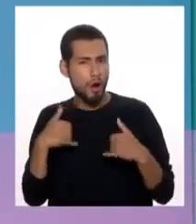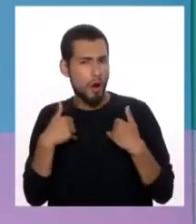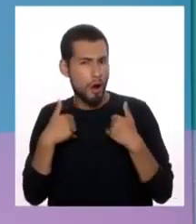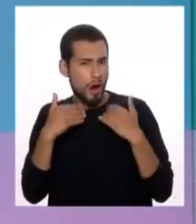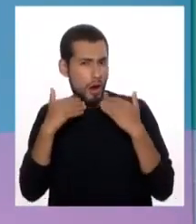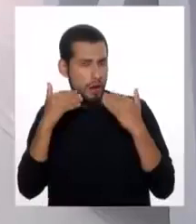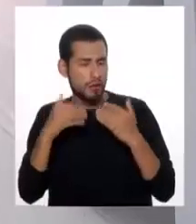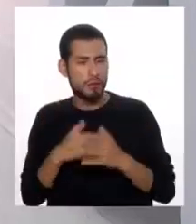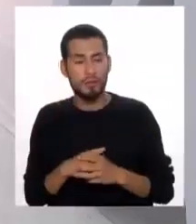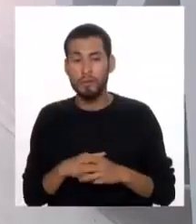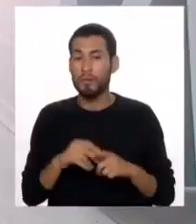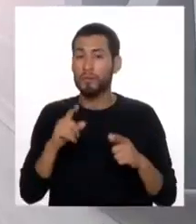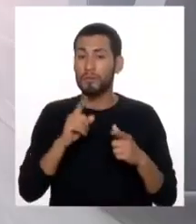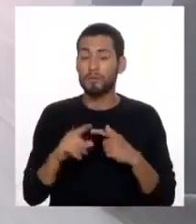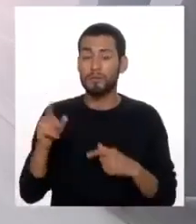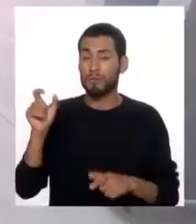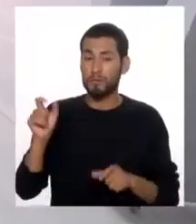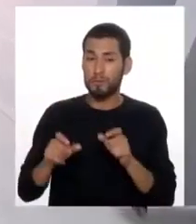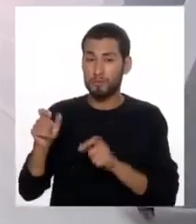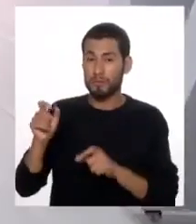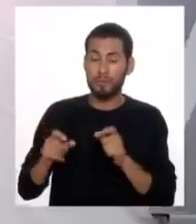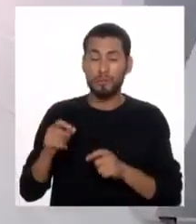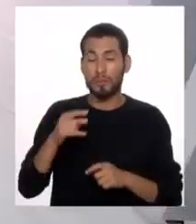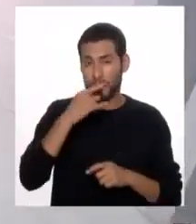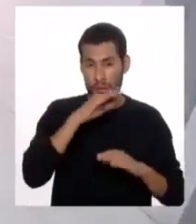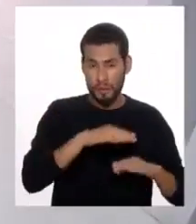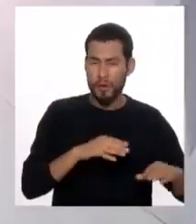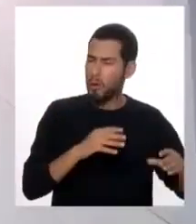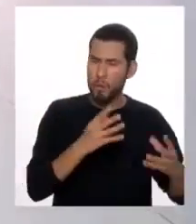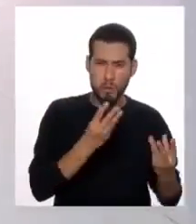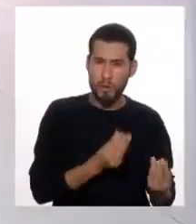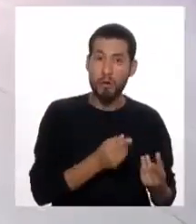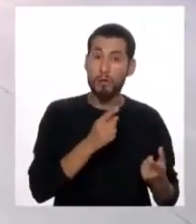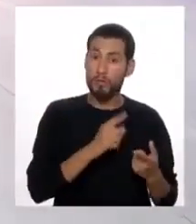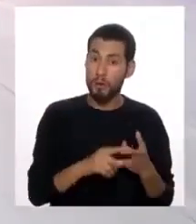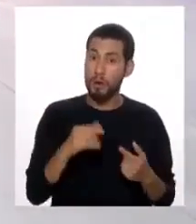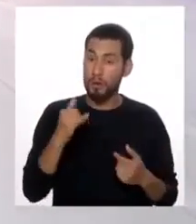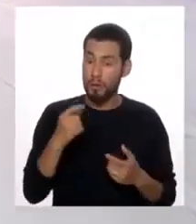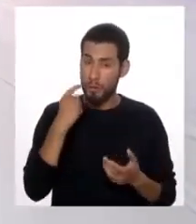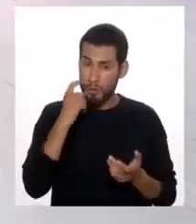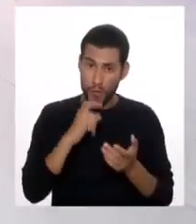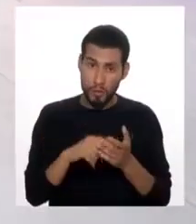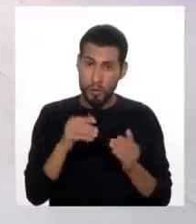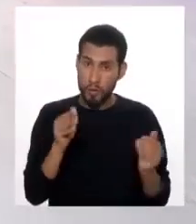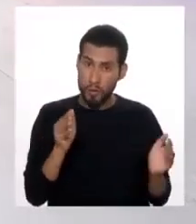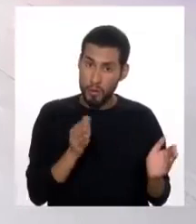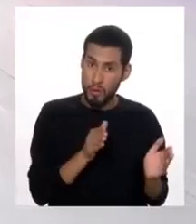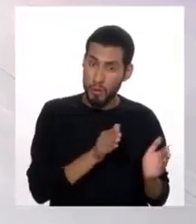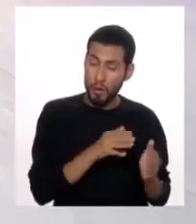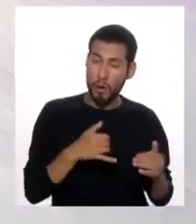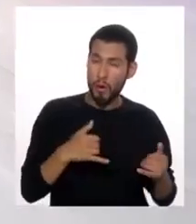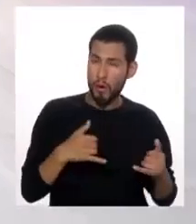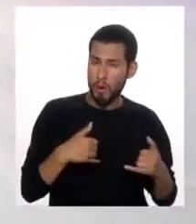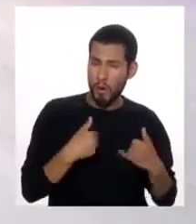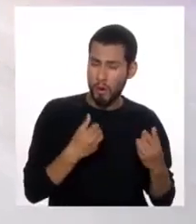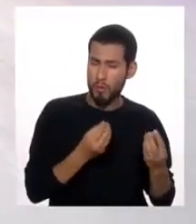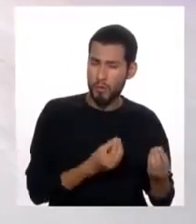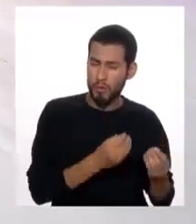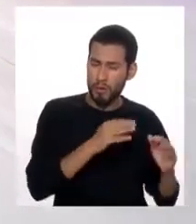Es menos frecuente en niños, aunque cada vez se está presentando en edades más tempranas. Y